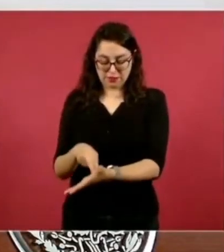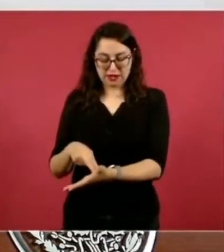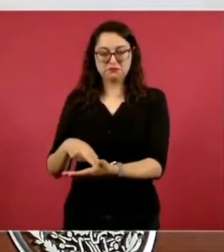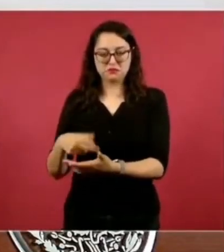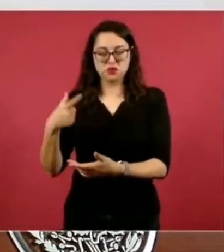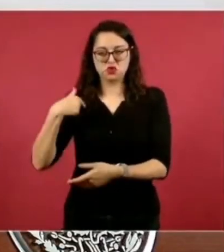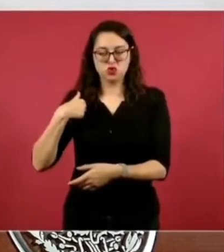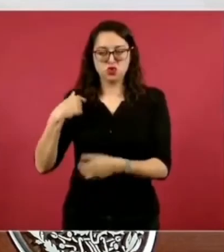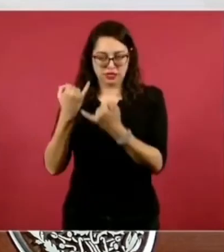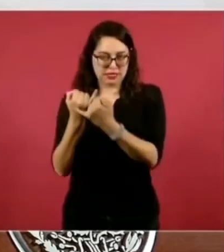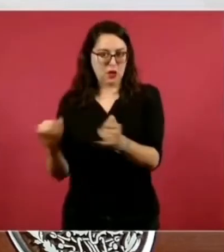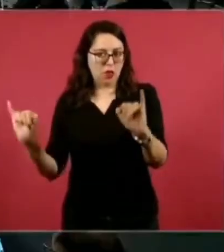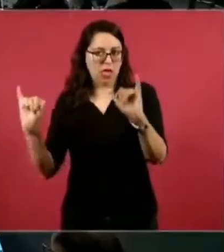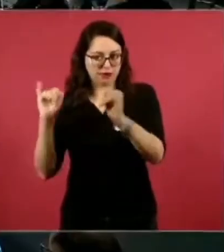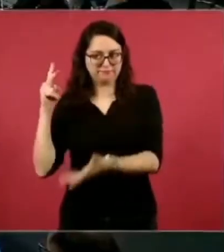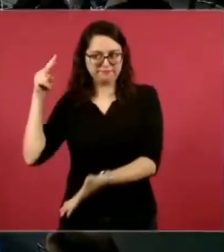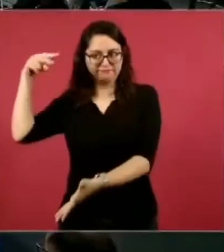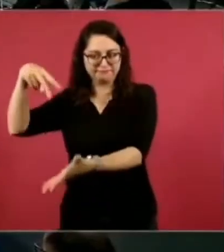señor?